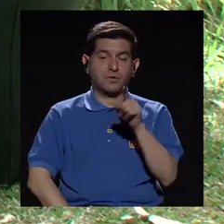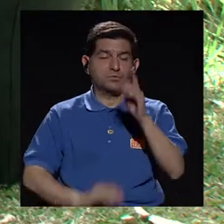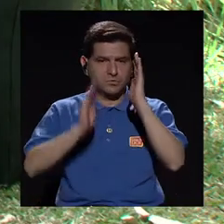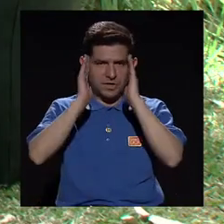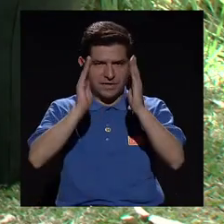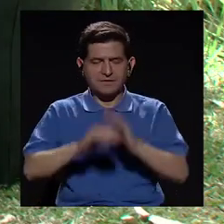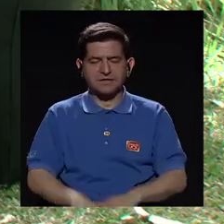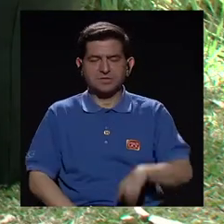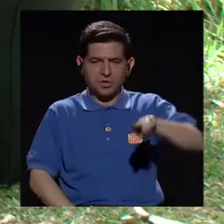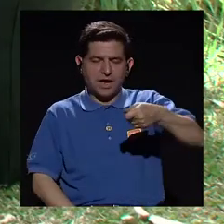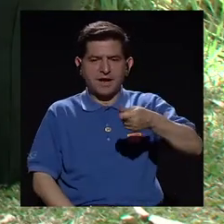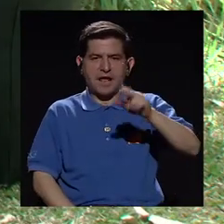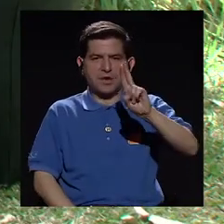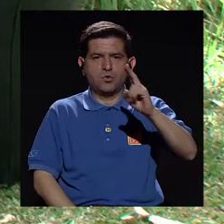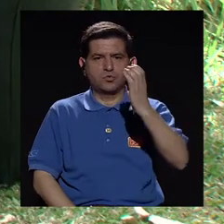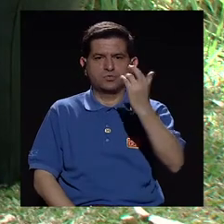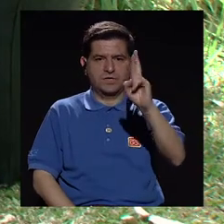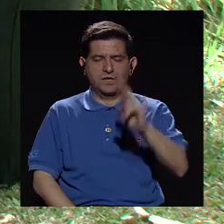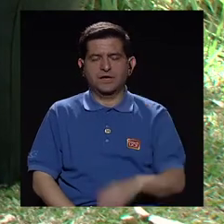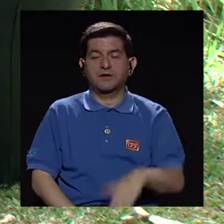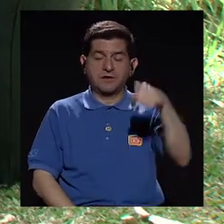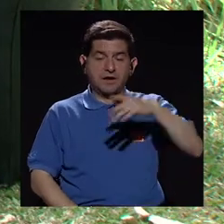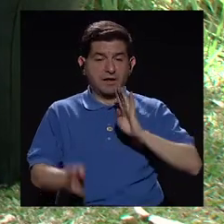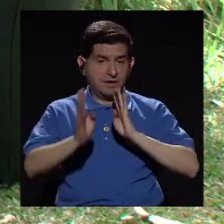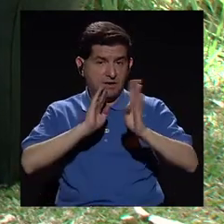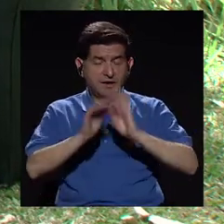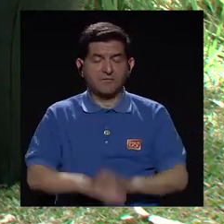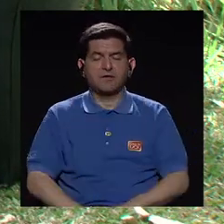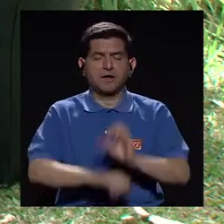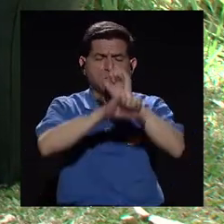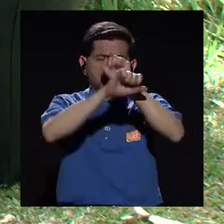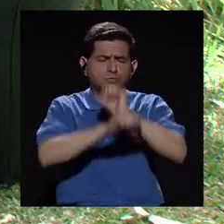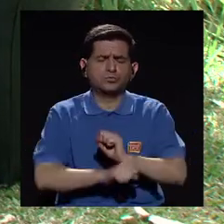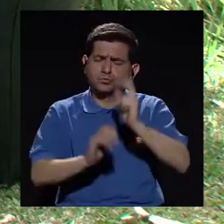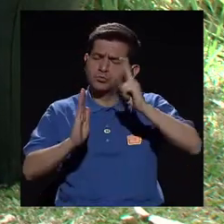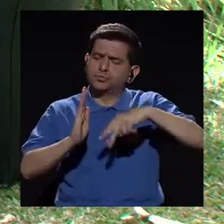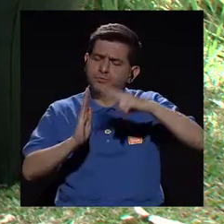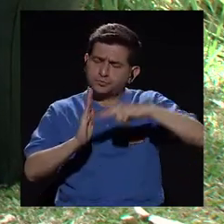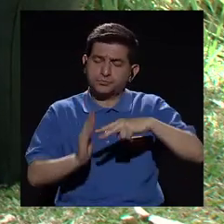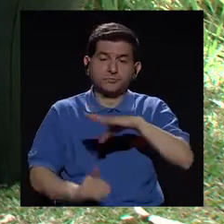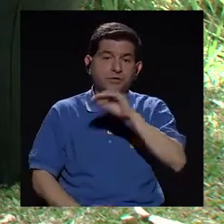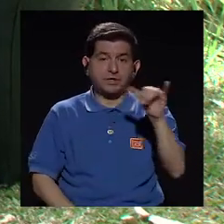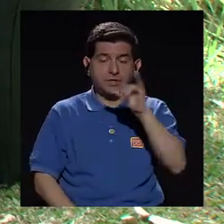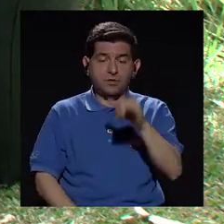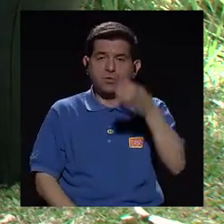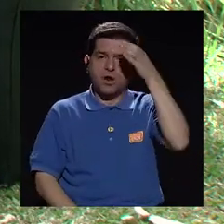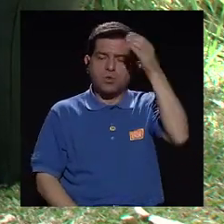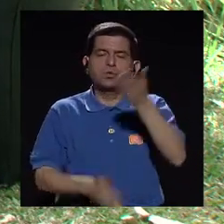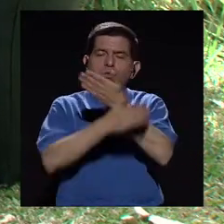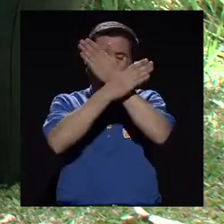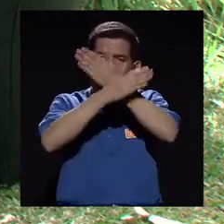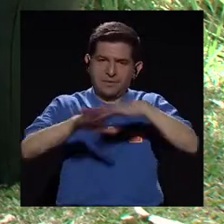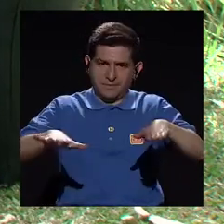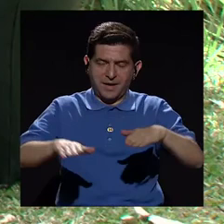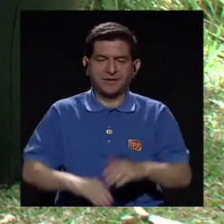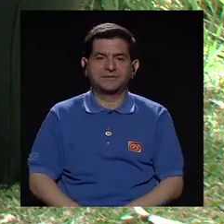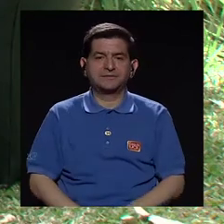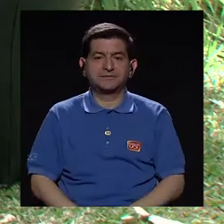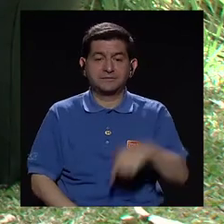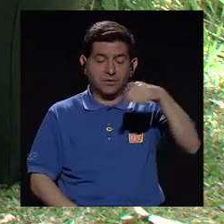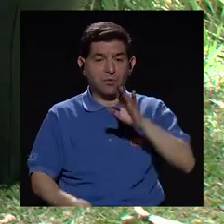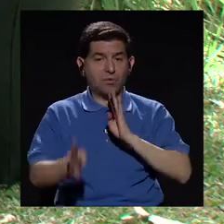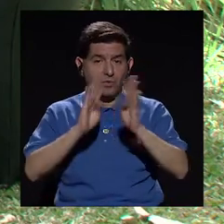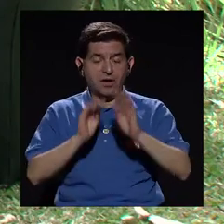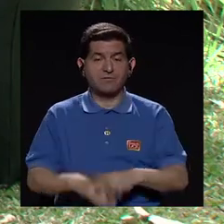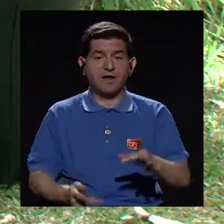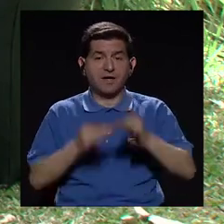Ustedes están en sintonía de su canal UCR y estamos conversando acerca de los hábitos de lectura y también la cultura de paz. Y para ello